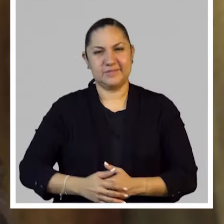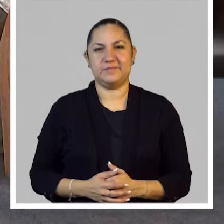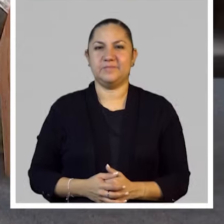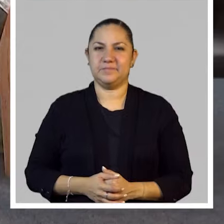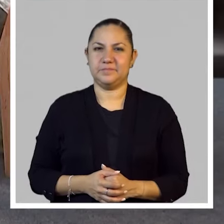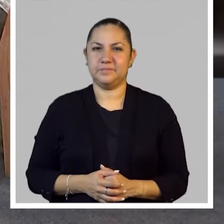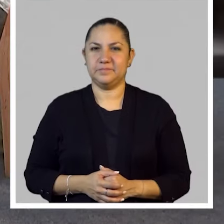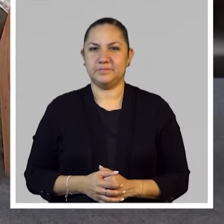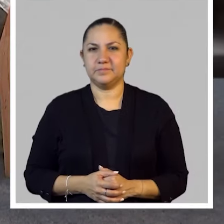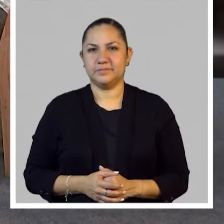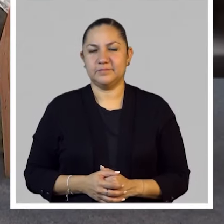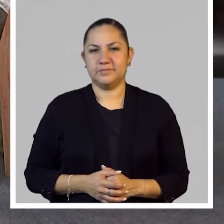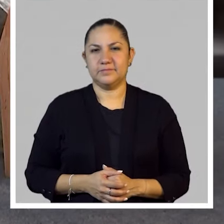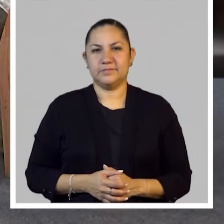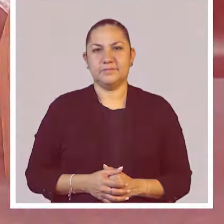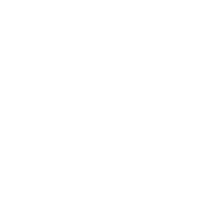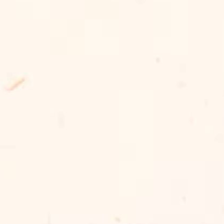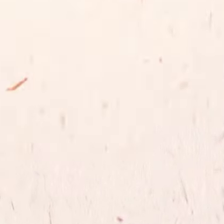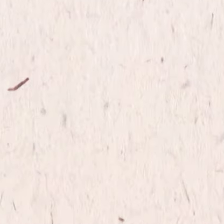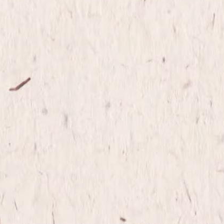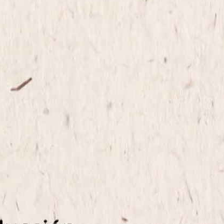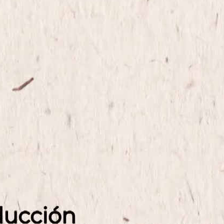Gracias. Gracias.